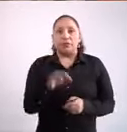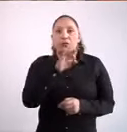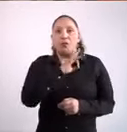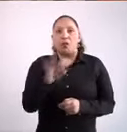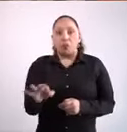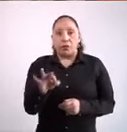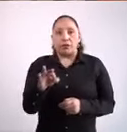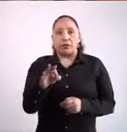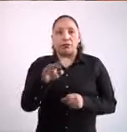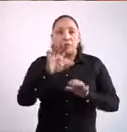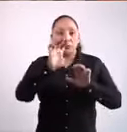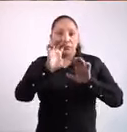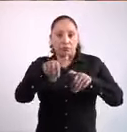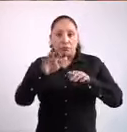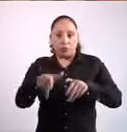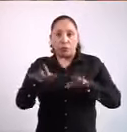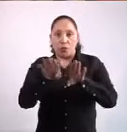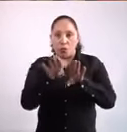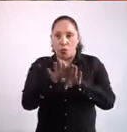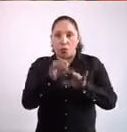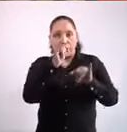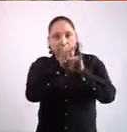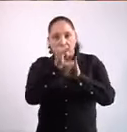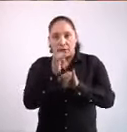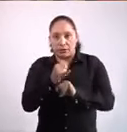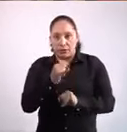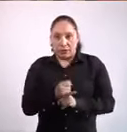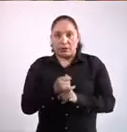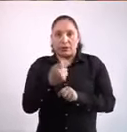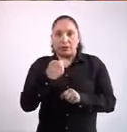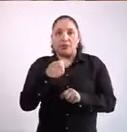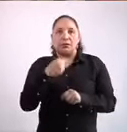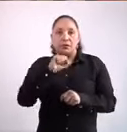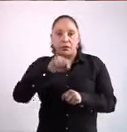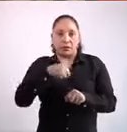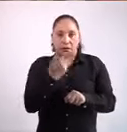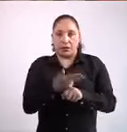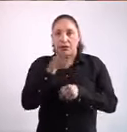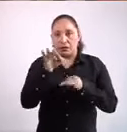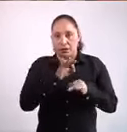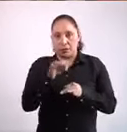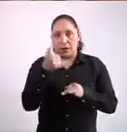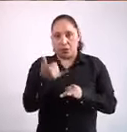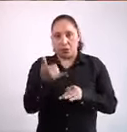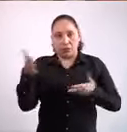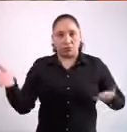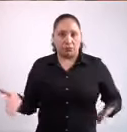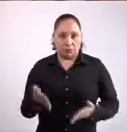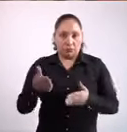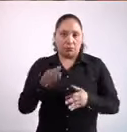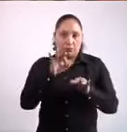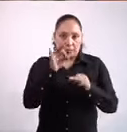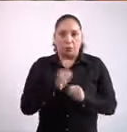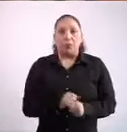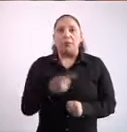que pueden localizar cómo entrar a la página de Internet de la Secretaría del Trabajo y Fomento al Empleo y a personas no asalariadas